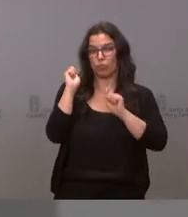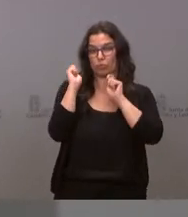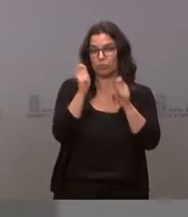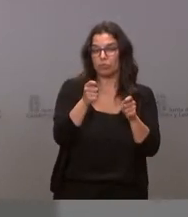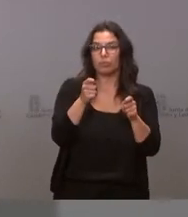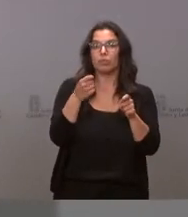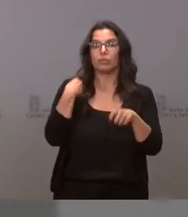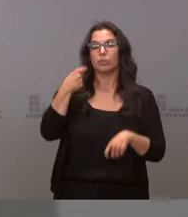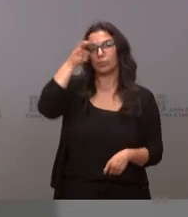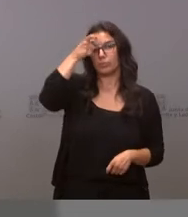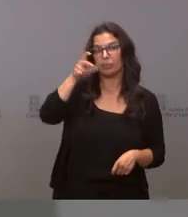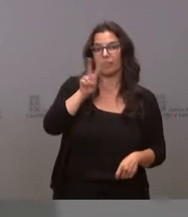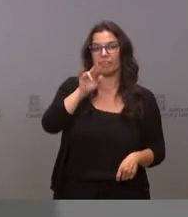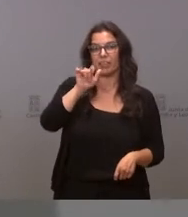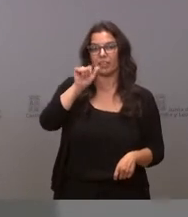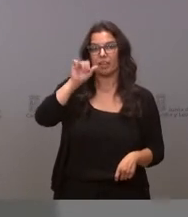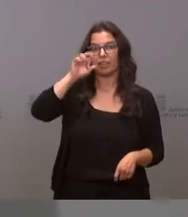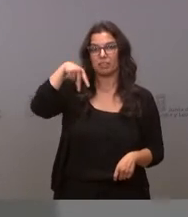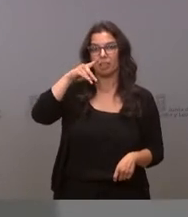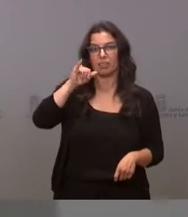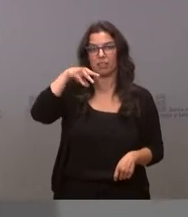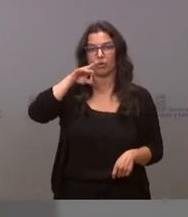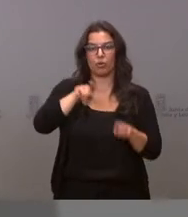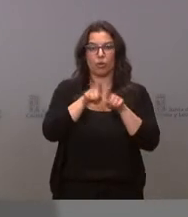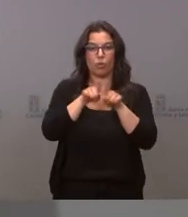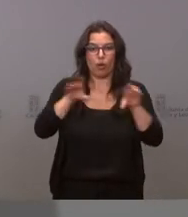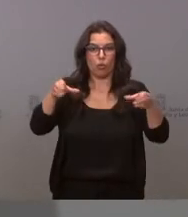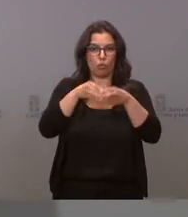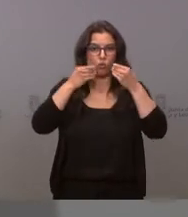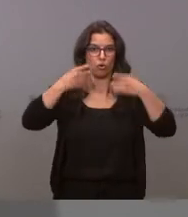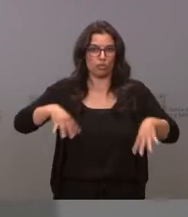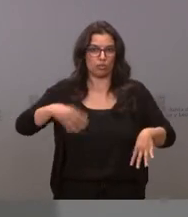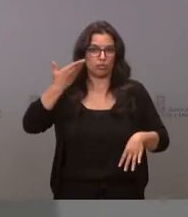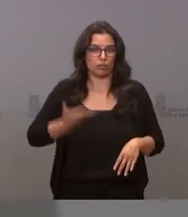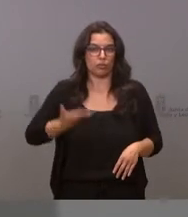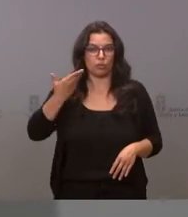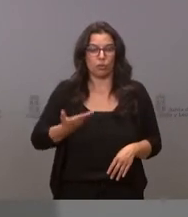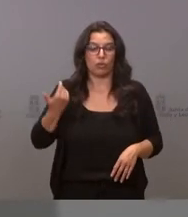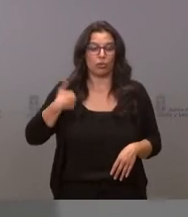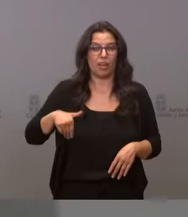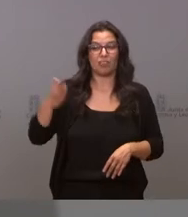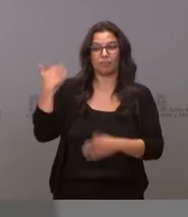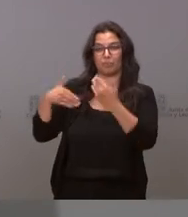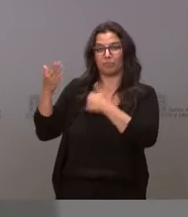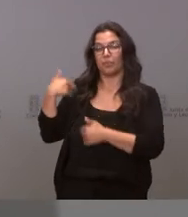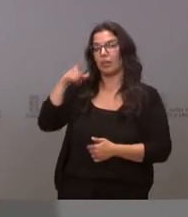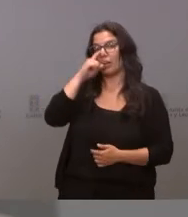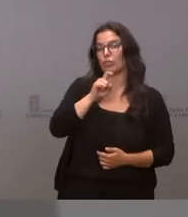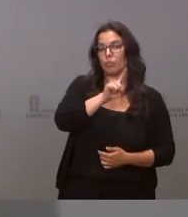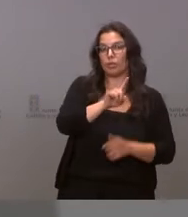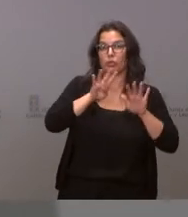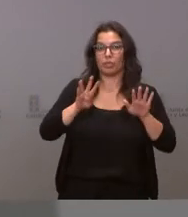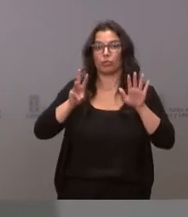a la Villa de Villas Andino, con categoría de Conjunto Histórico. Se resuelve el expediente incoado ya en el año 1982.